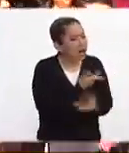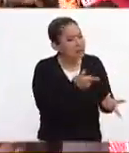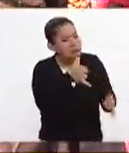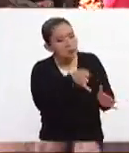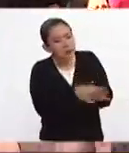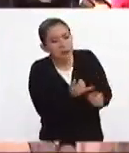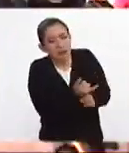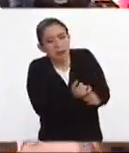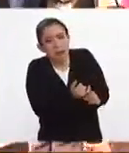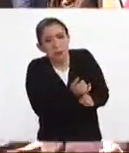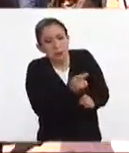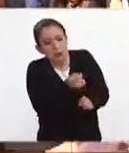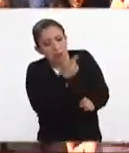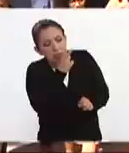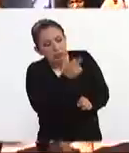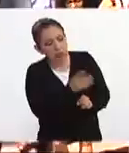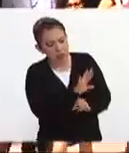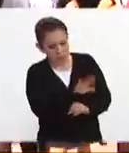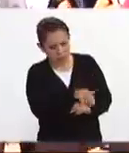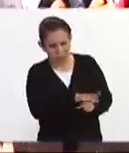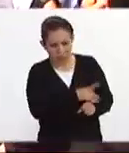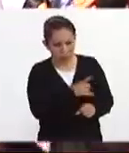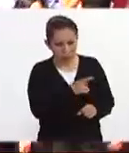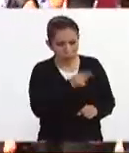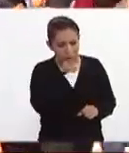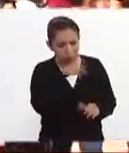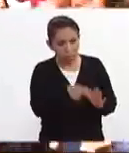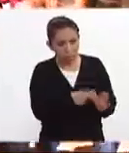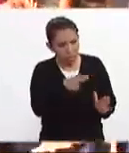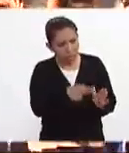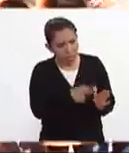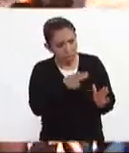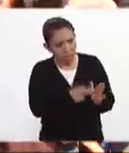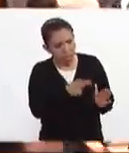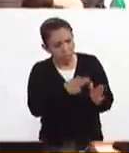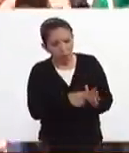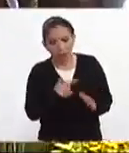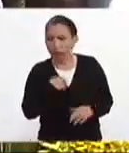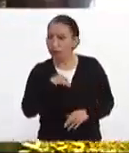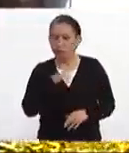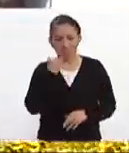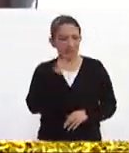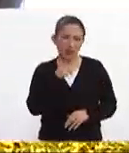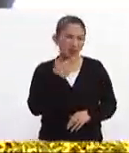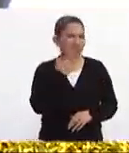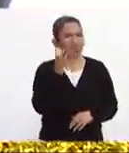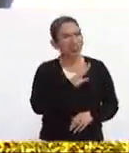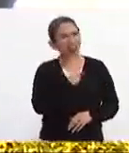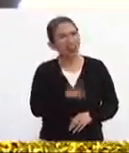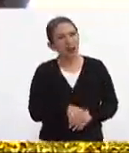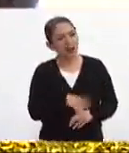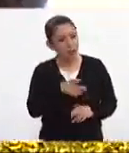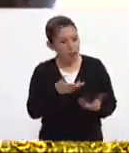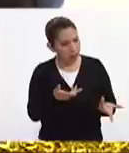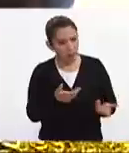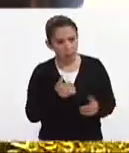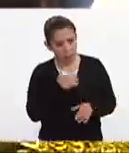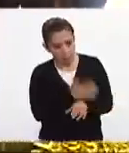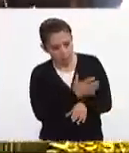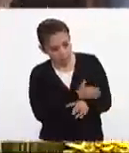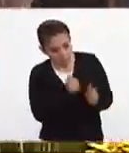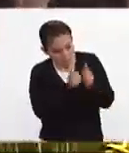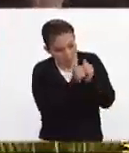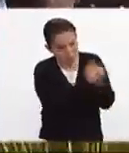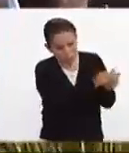profundizar un poco en eso que está diciendo y si vemos que insiste en el tema de me quiero morir ya no quiero vivir pues sí acompañarlo